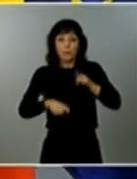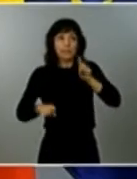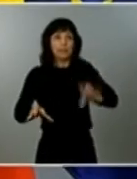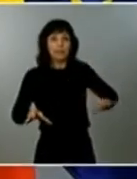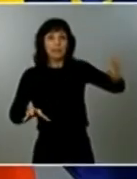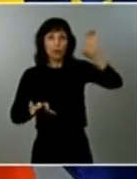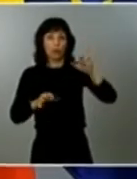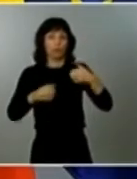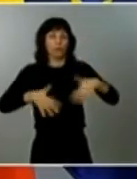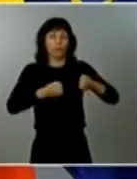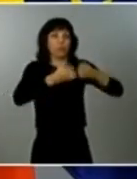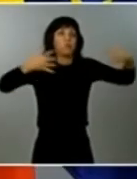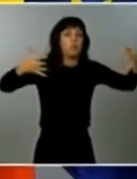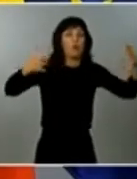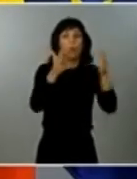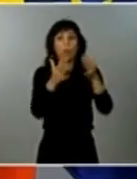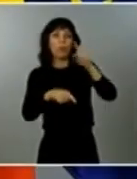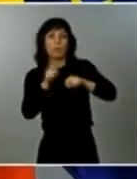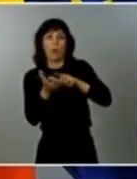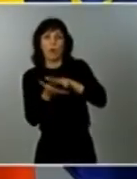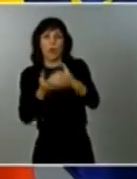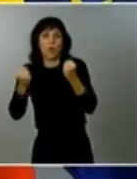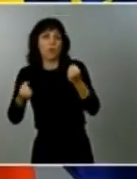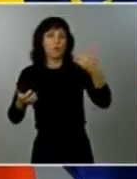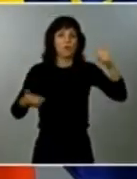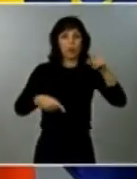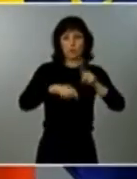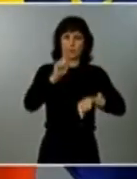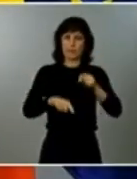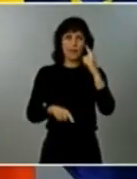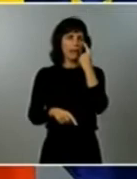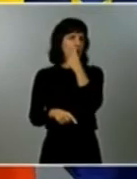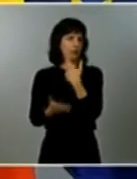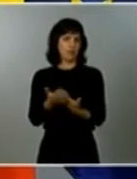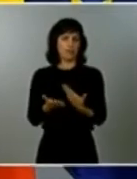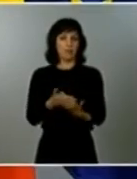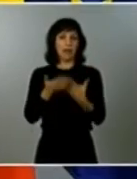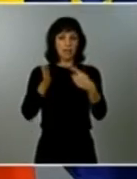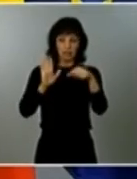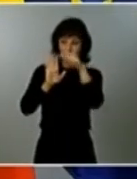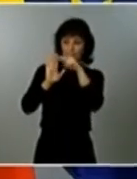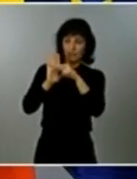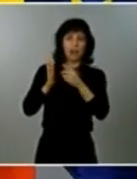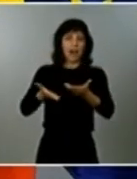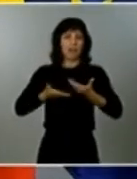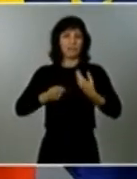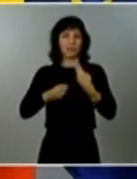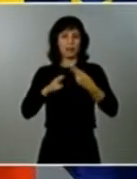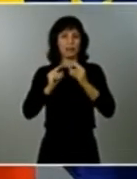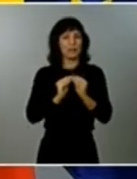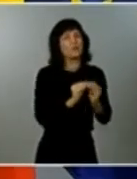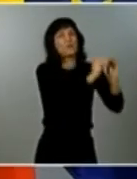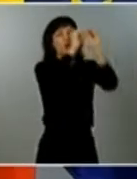reunirse con todos los consejeros de Sanidad de los gobiernos autonómicos en el Consejo Interritorial de Salud. Los